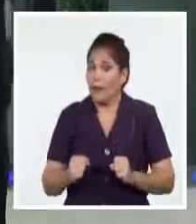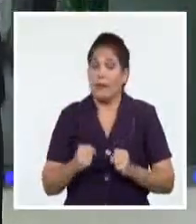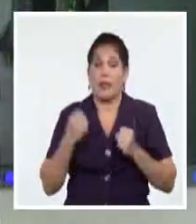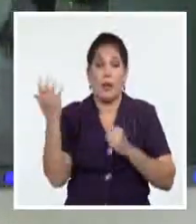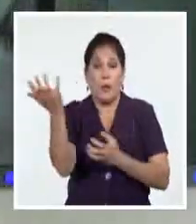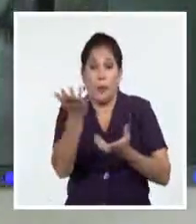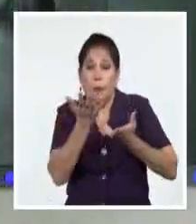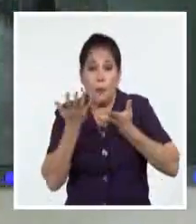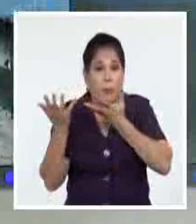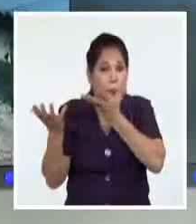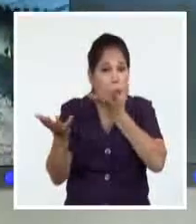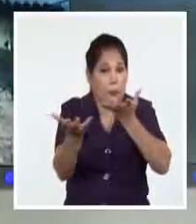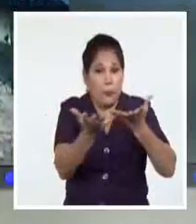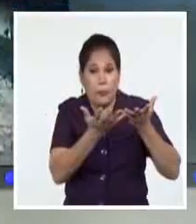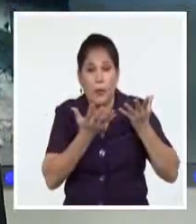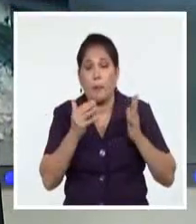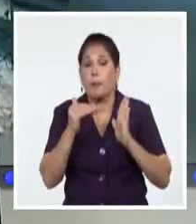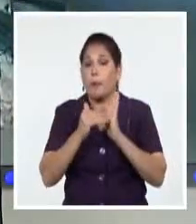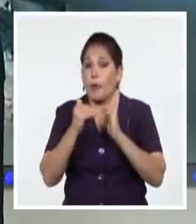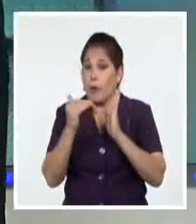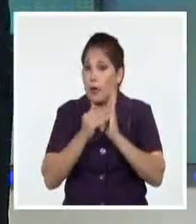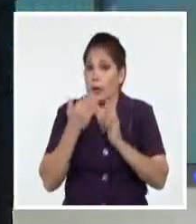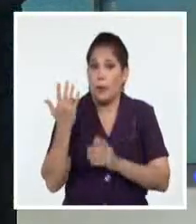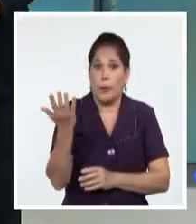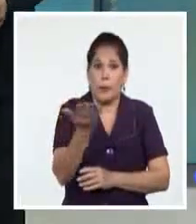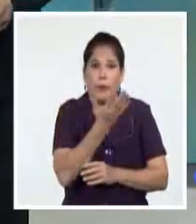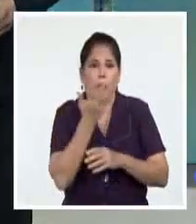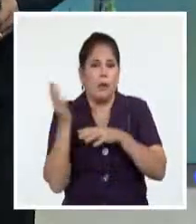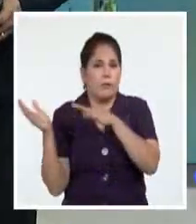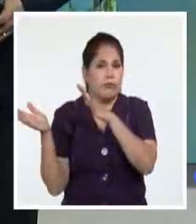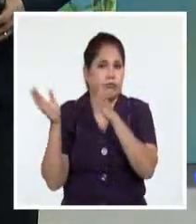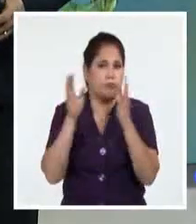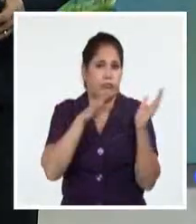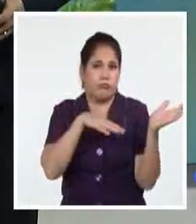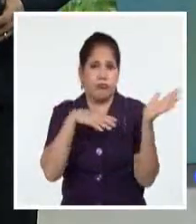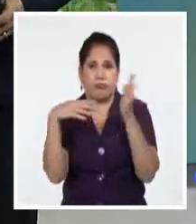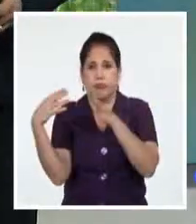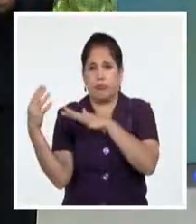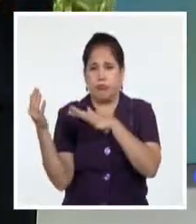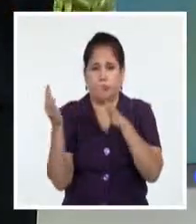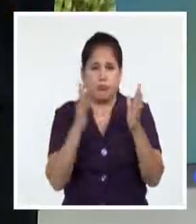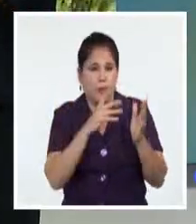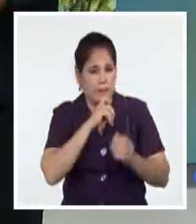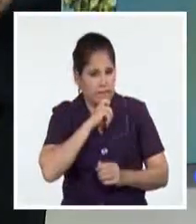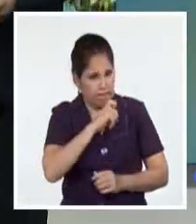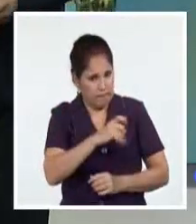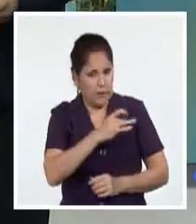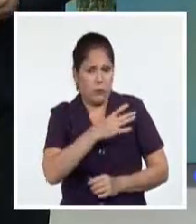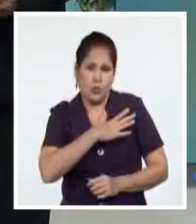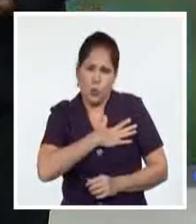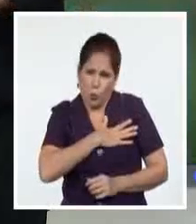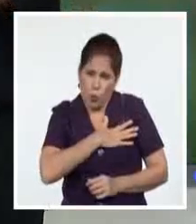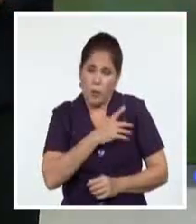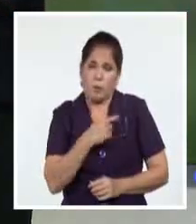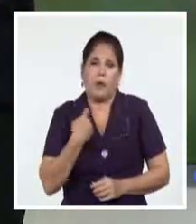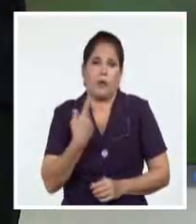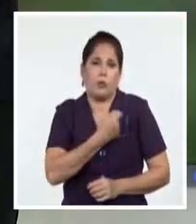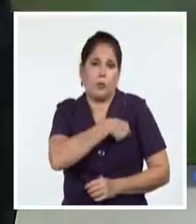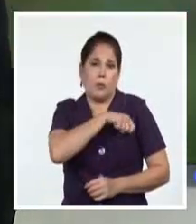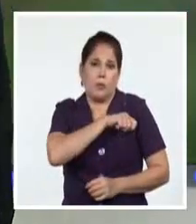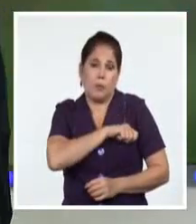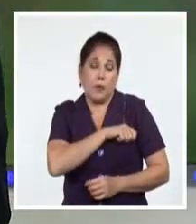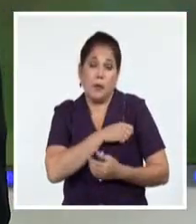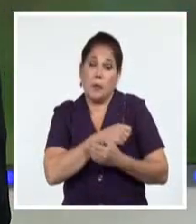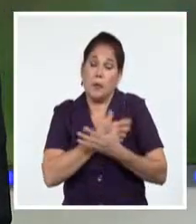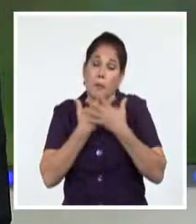vientos que soplaron sobre todo en horas de la tarde. Son las marcas de IAN en Cuba, marcas dolorosas y tristes, porque perder